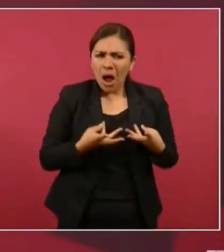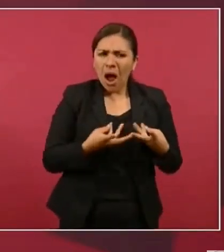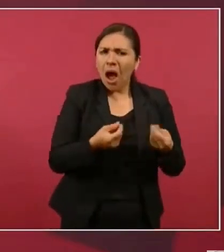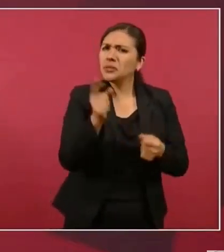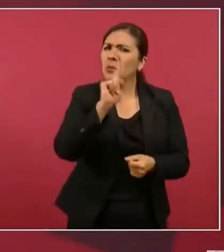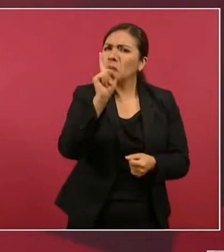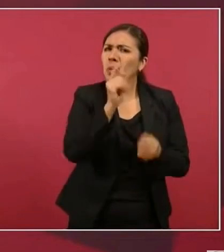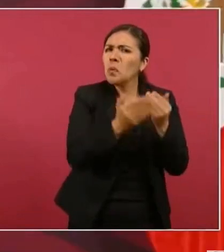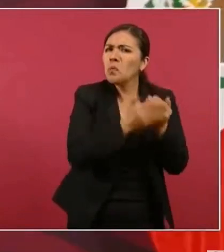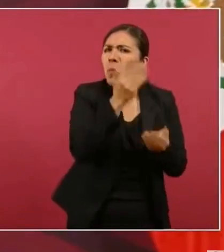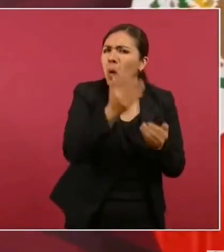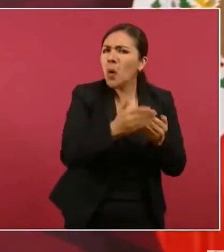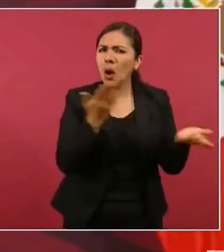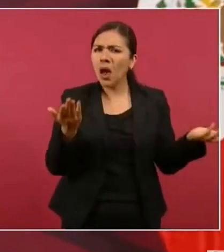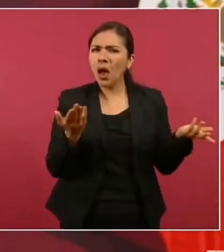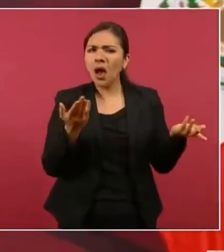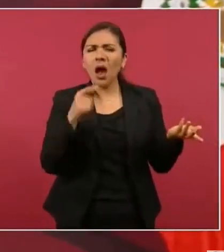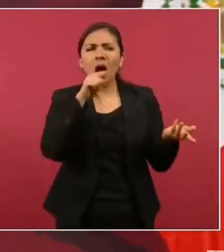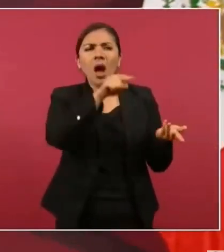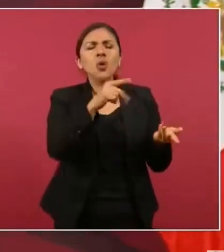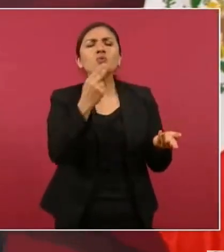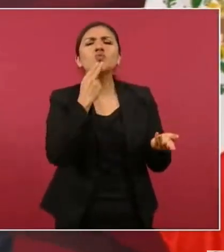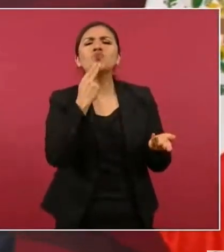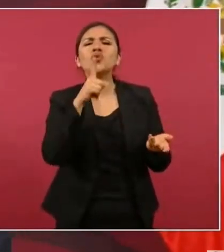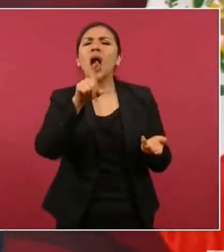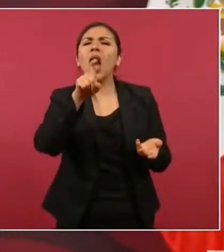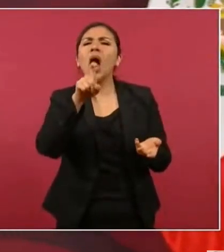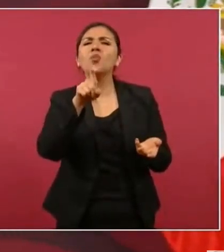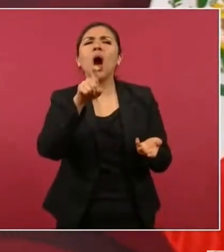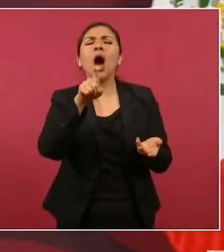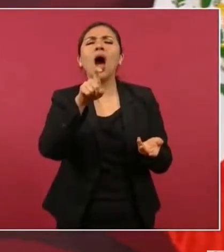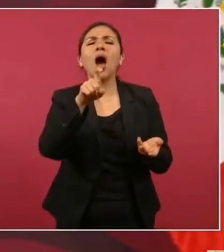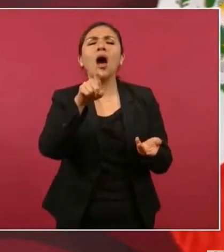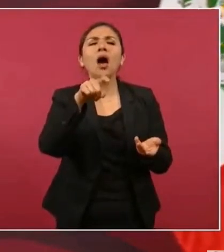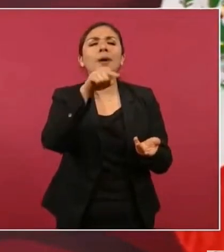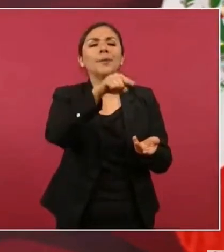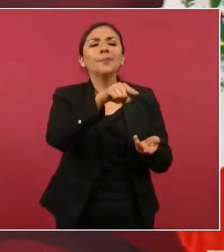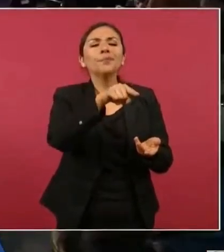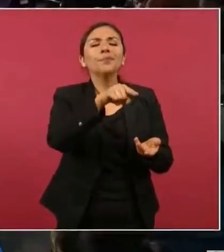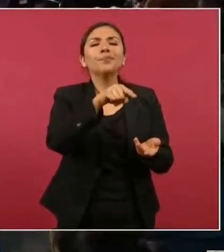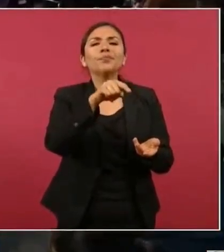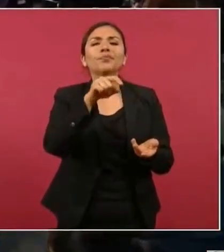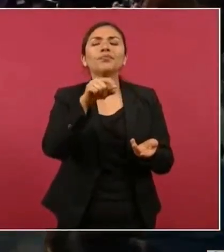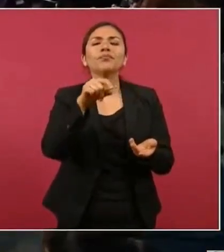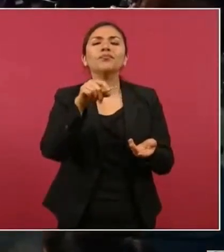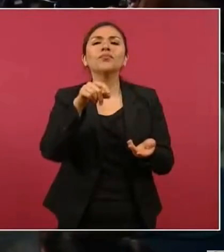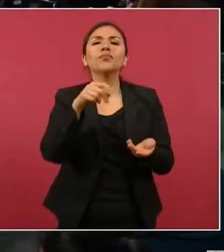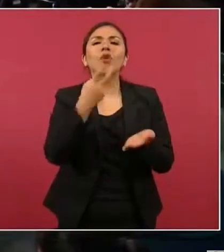o va a utilizar aguas que son